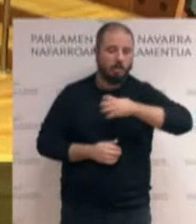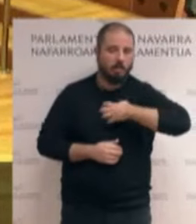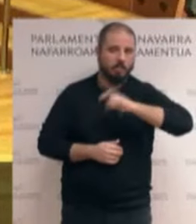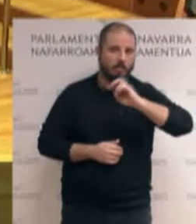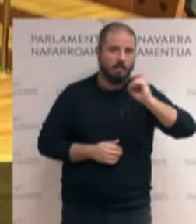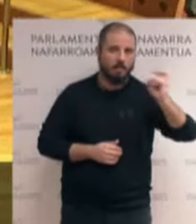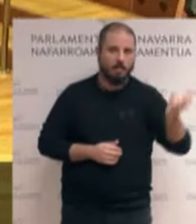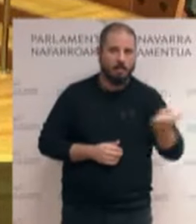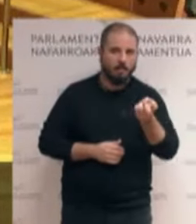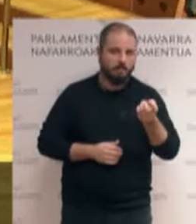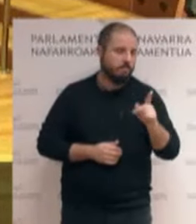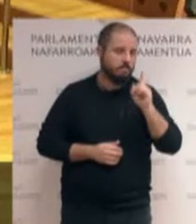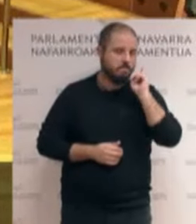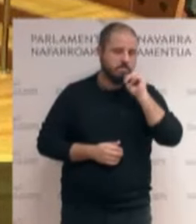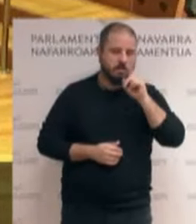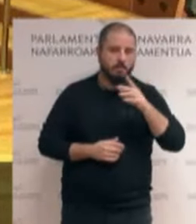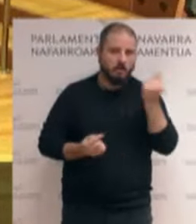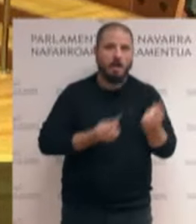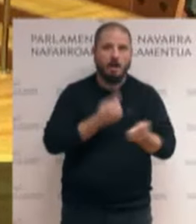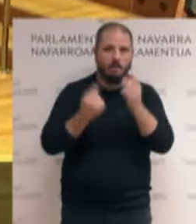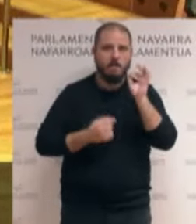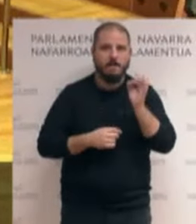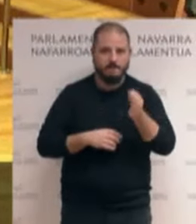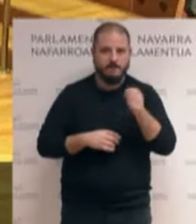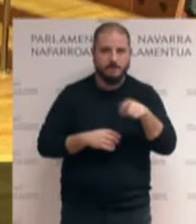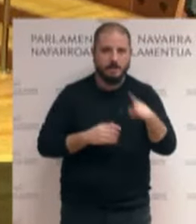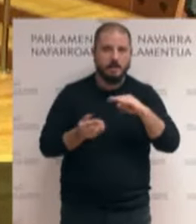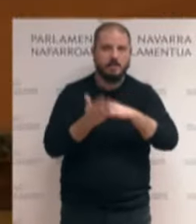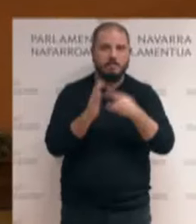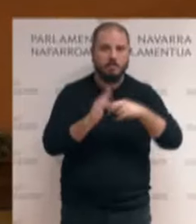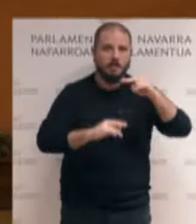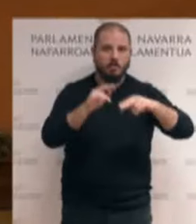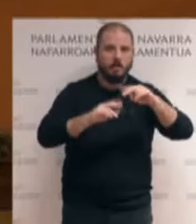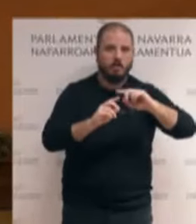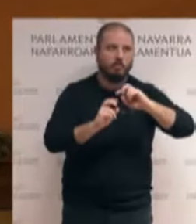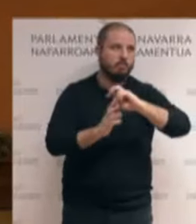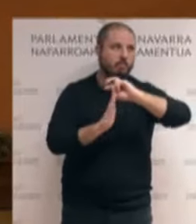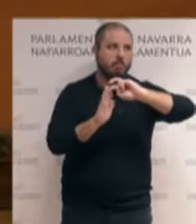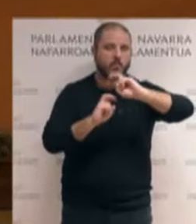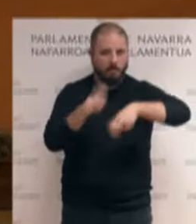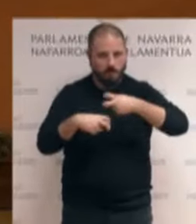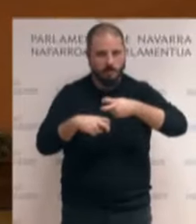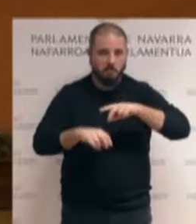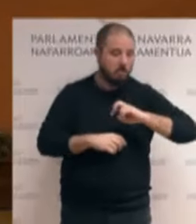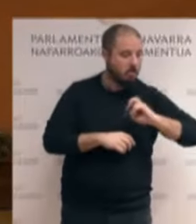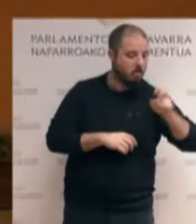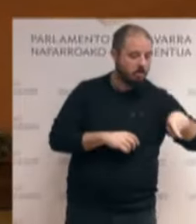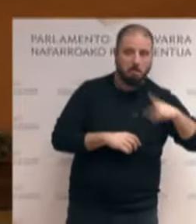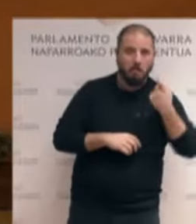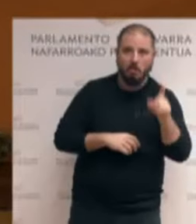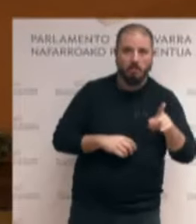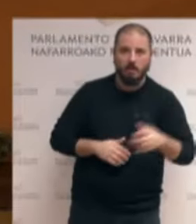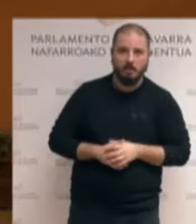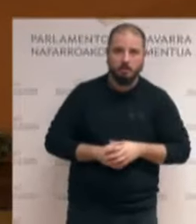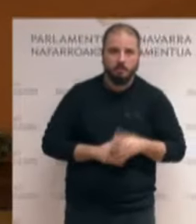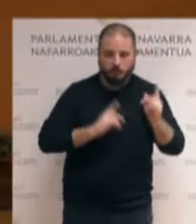Que no es cierto, porque en algunas es verdad que habrá que modificar el planeamiento urbanístico, que está previsto, pero en otras no. Y eso está previsto. Y se